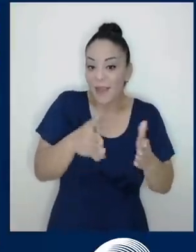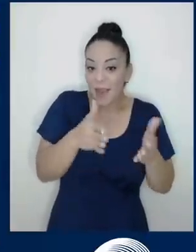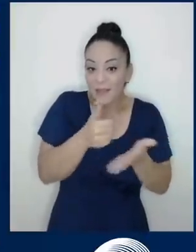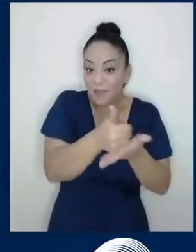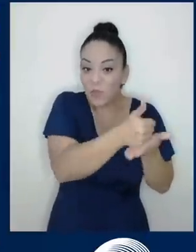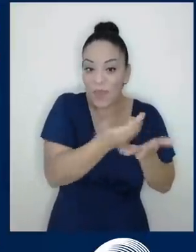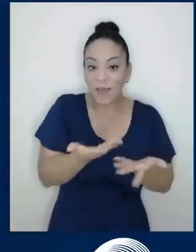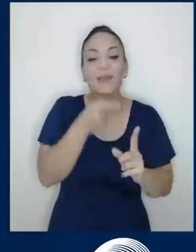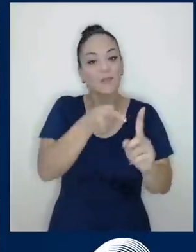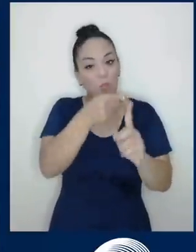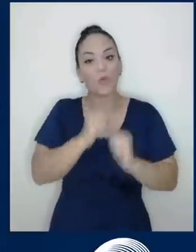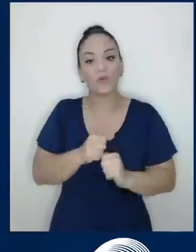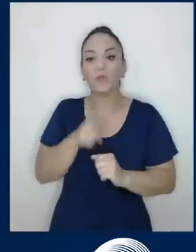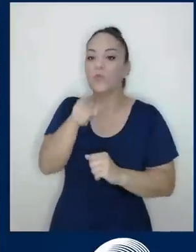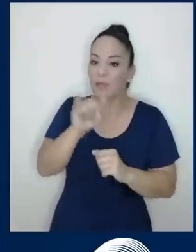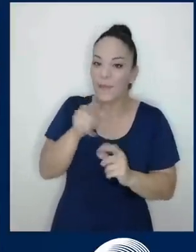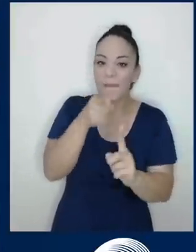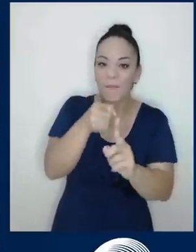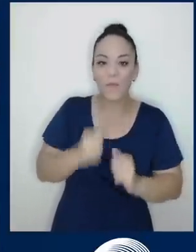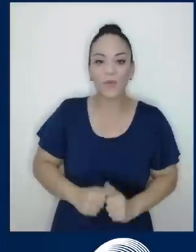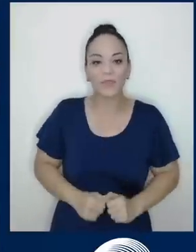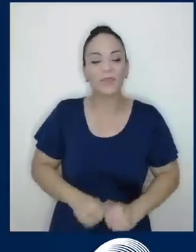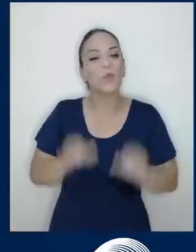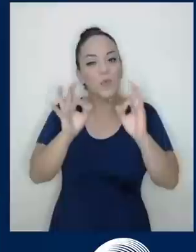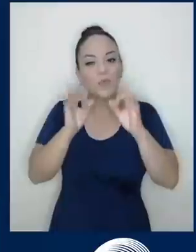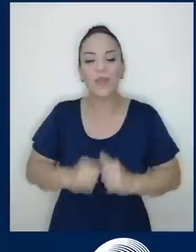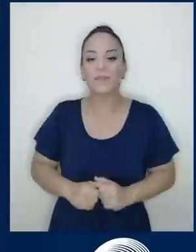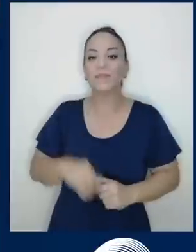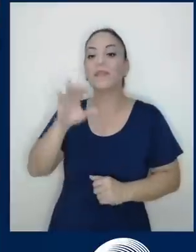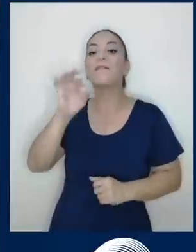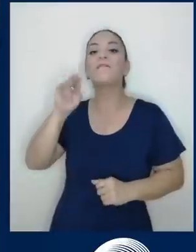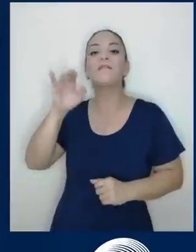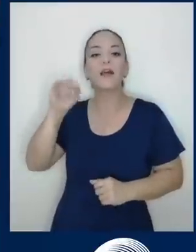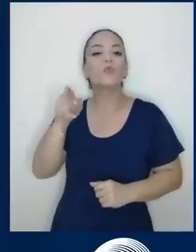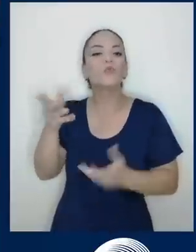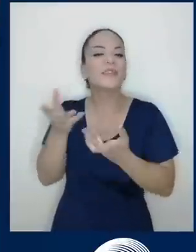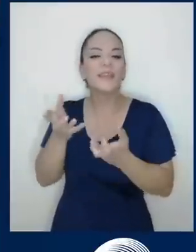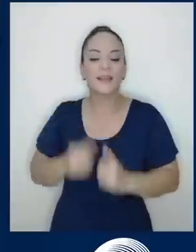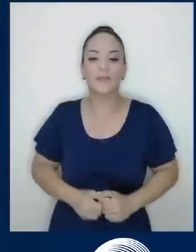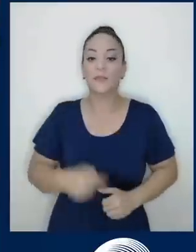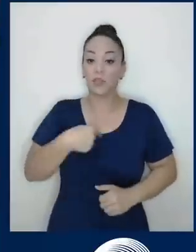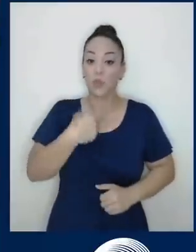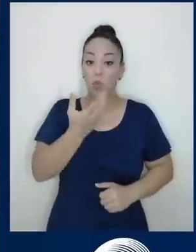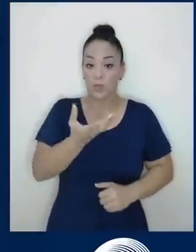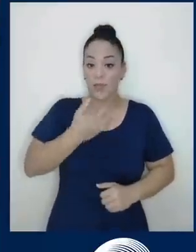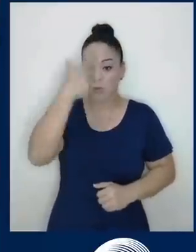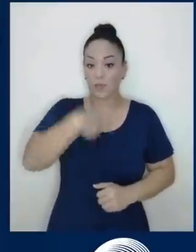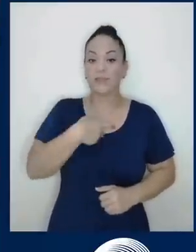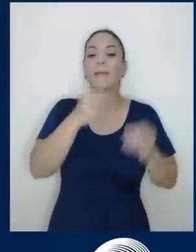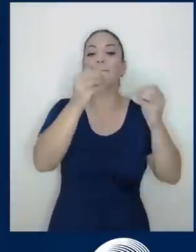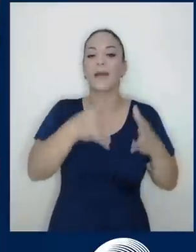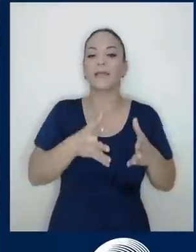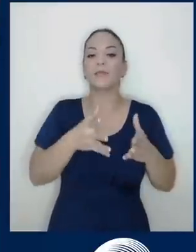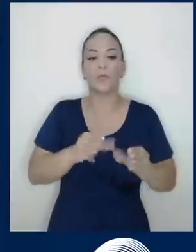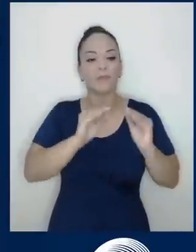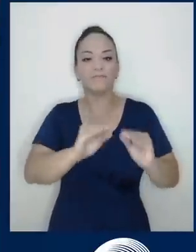propósito. Muy bien. Don Franco, ¿qué quiere ser usted? Quiero ser maestro para llevar enseñanza a los lugares